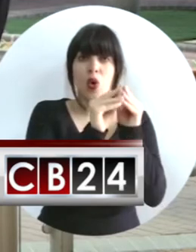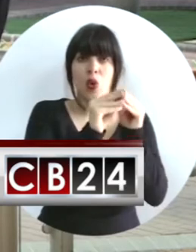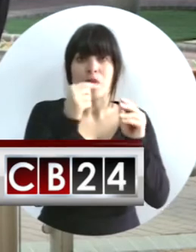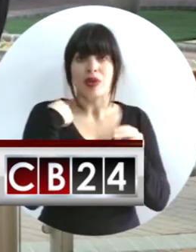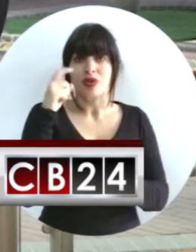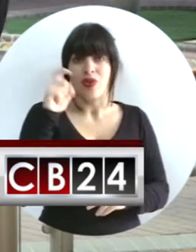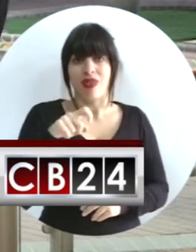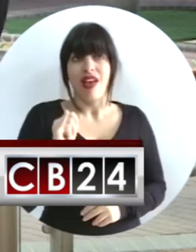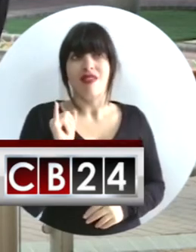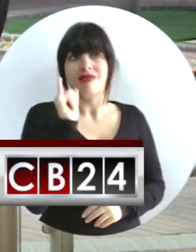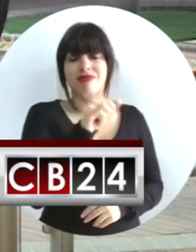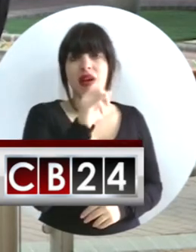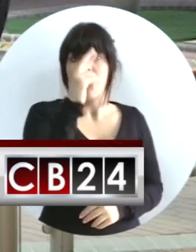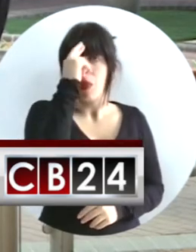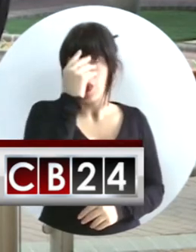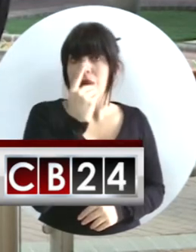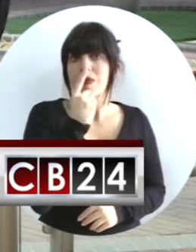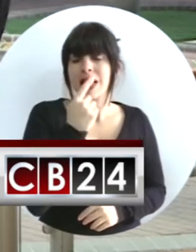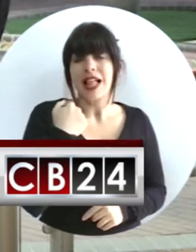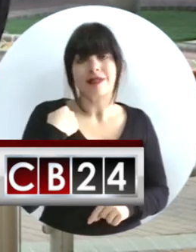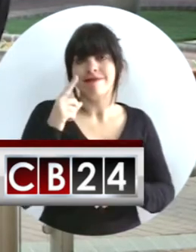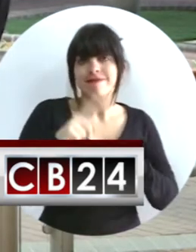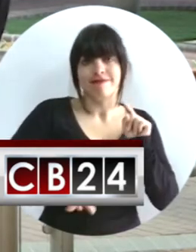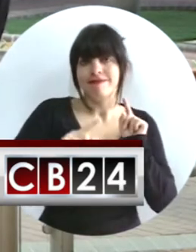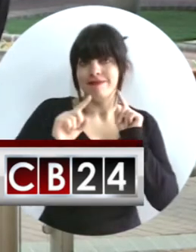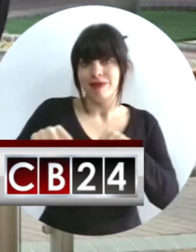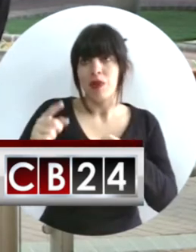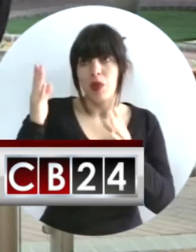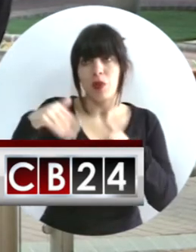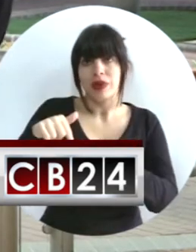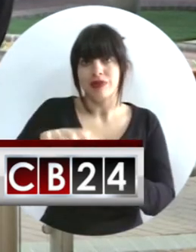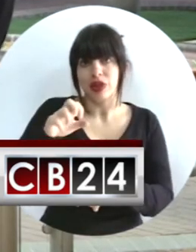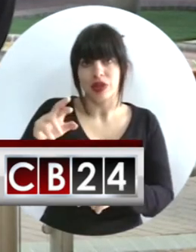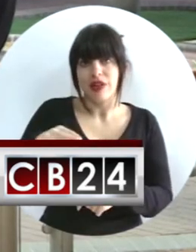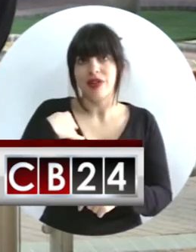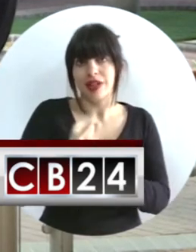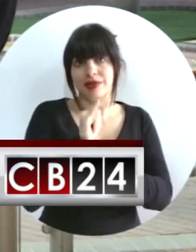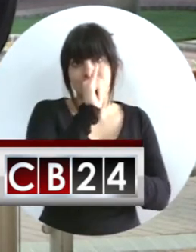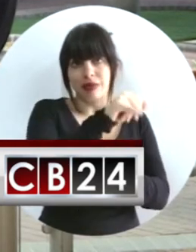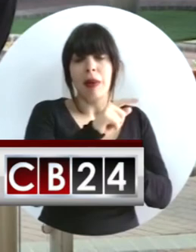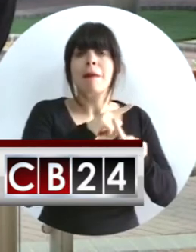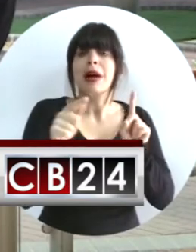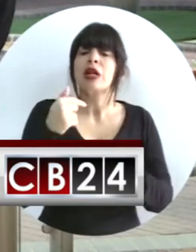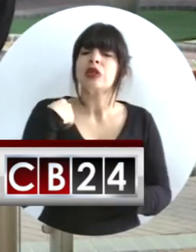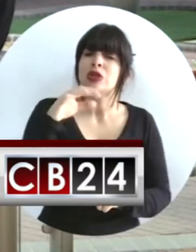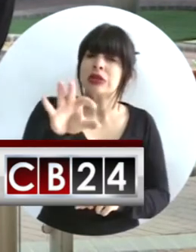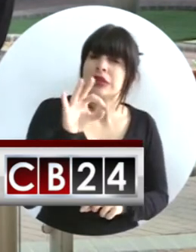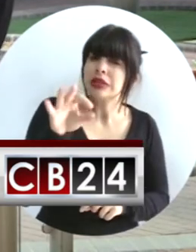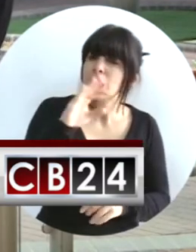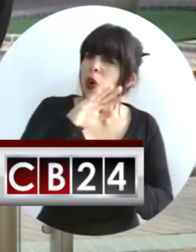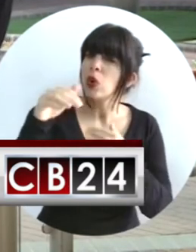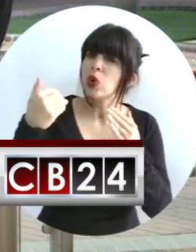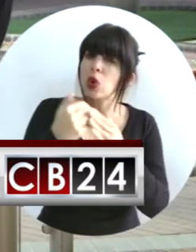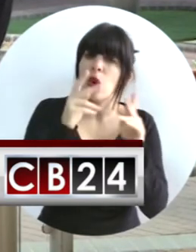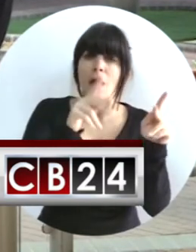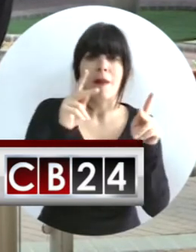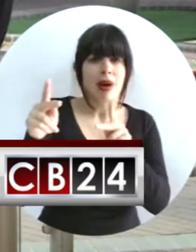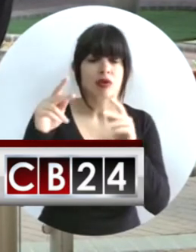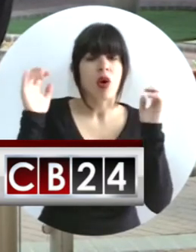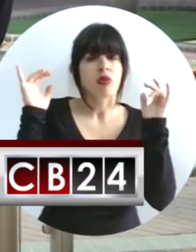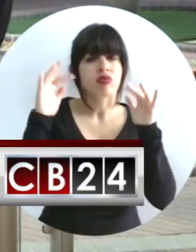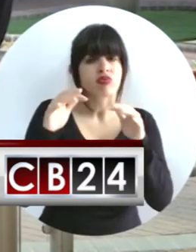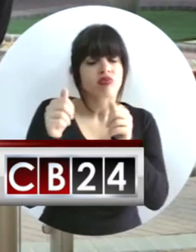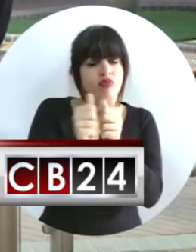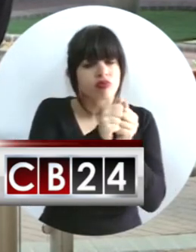que debo atender en República Dominicana yo no estaré presente en el país para el momento pero la invitación es cordial a todas las personas